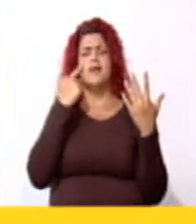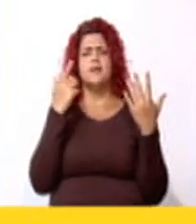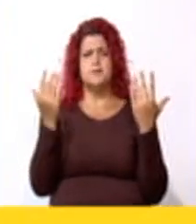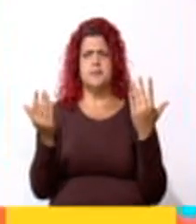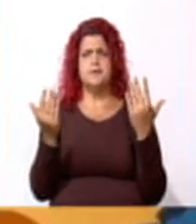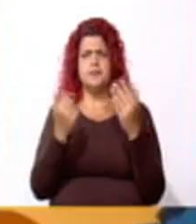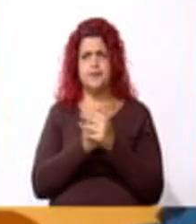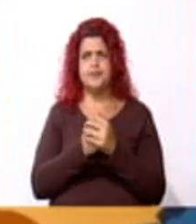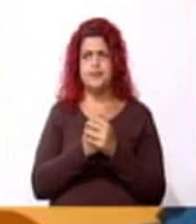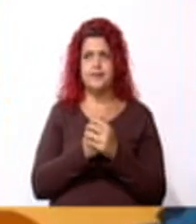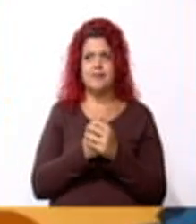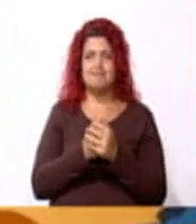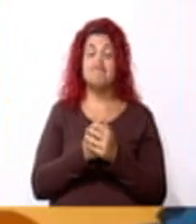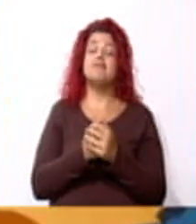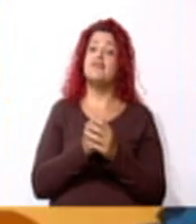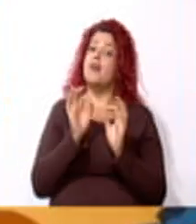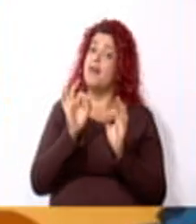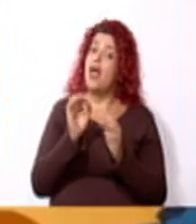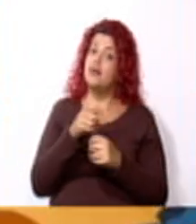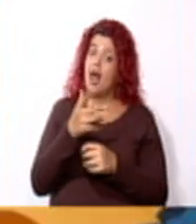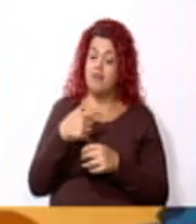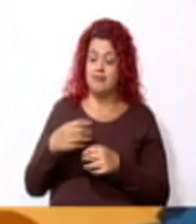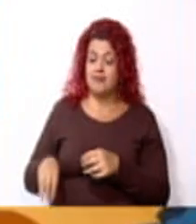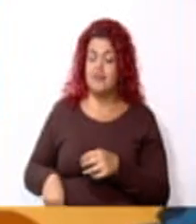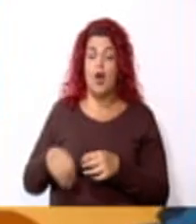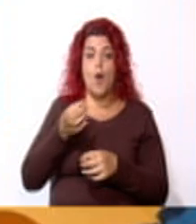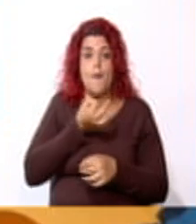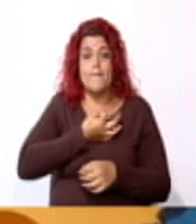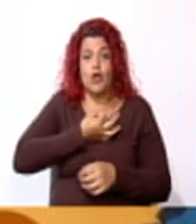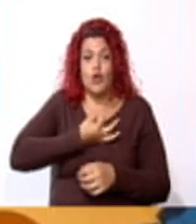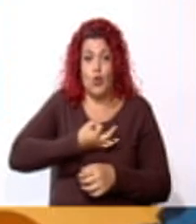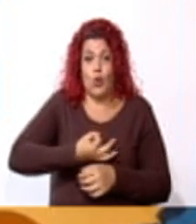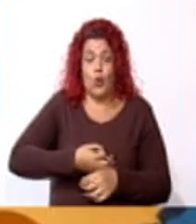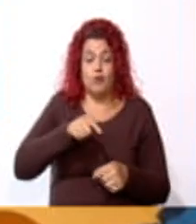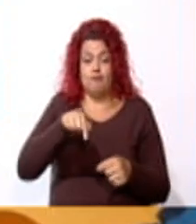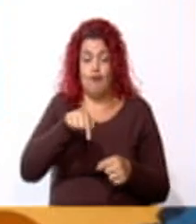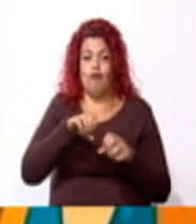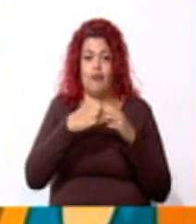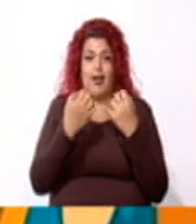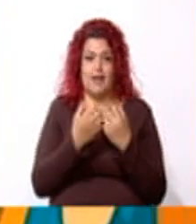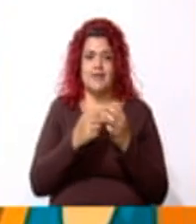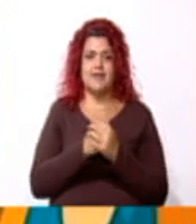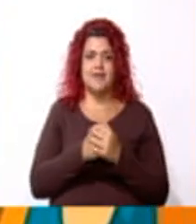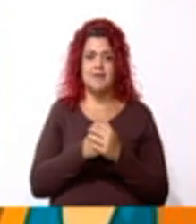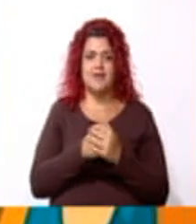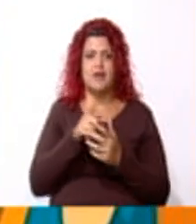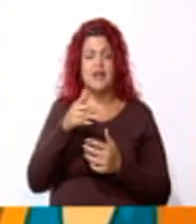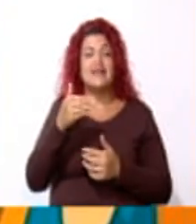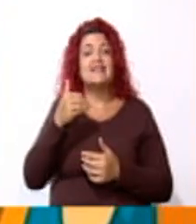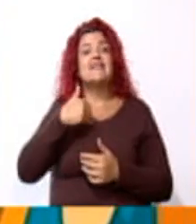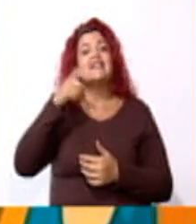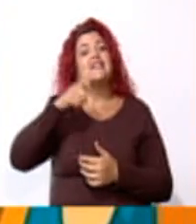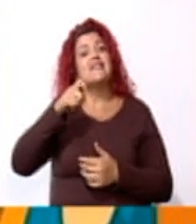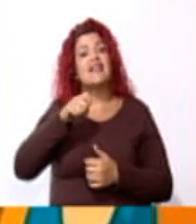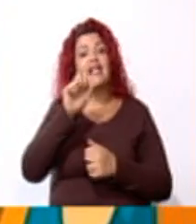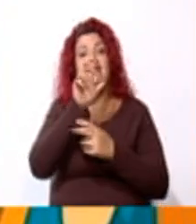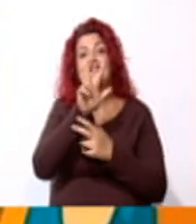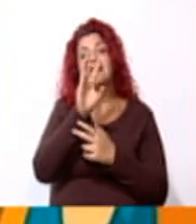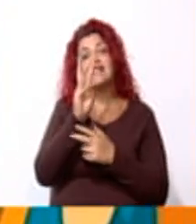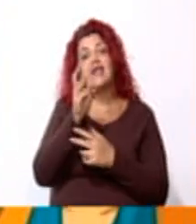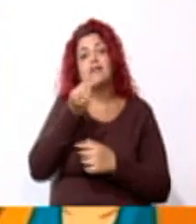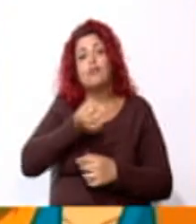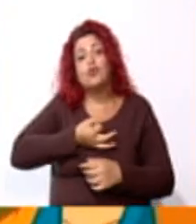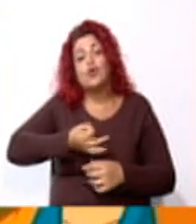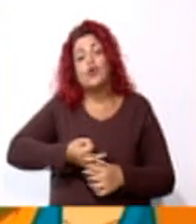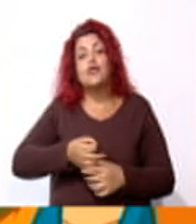Bien, niños, saquen los botones que les pedí para la clase de hoy. Necesitaremos 36 botones.